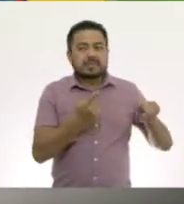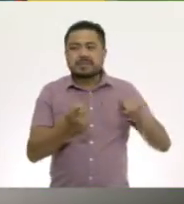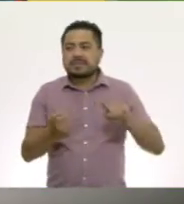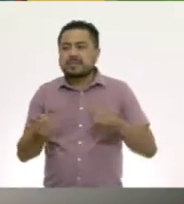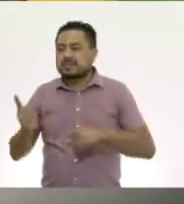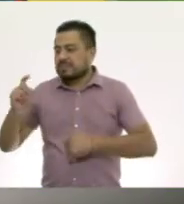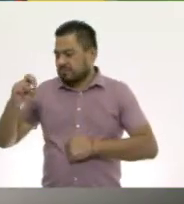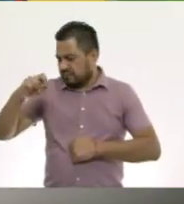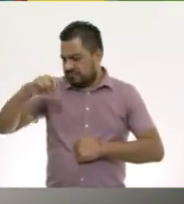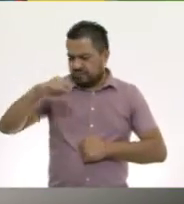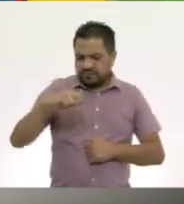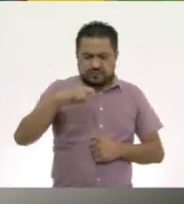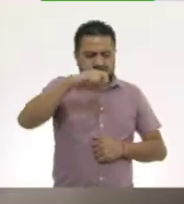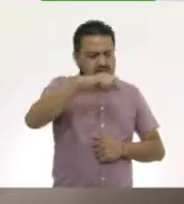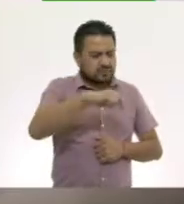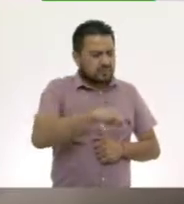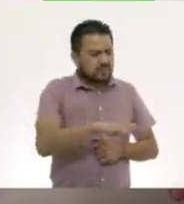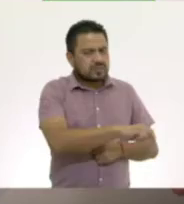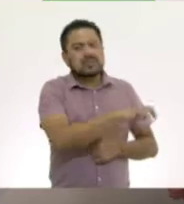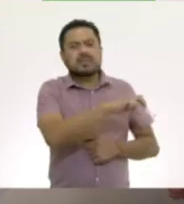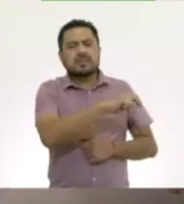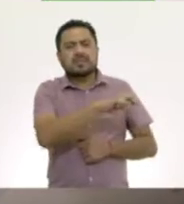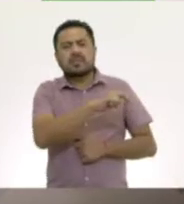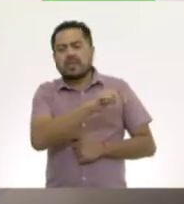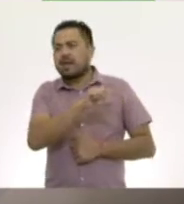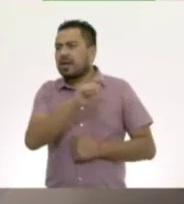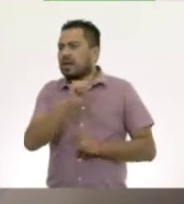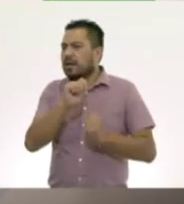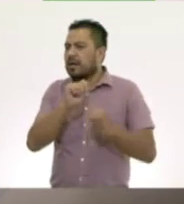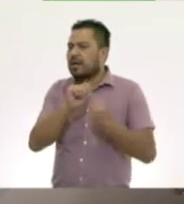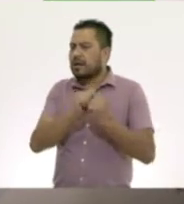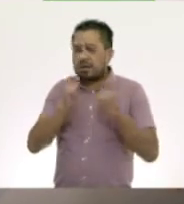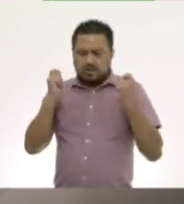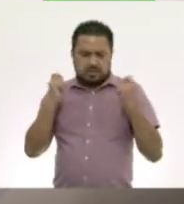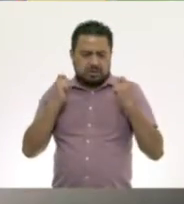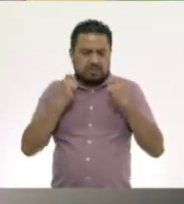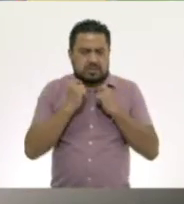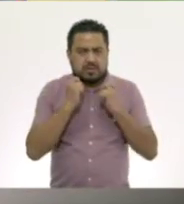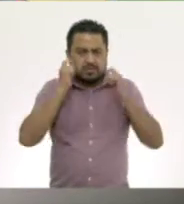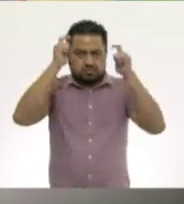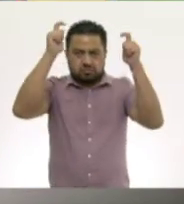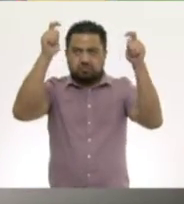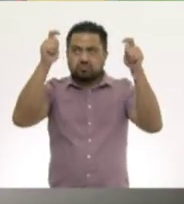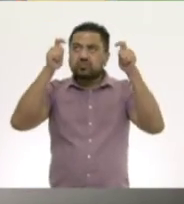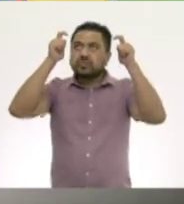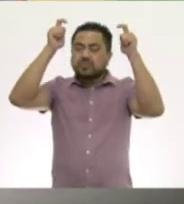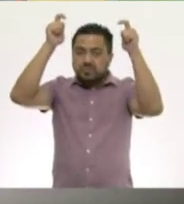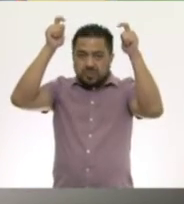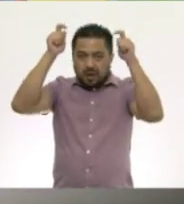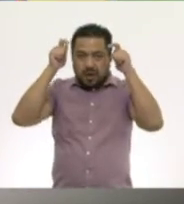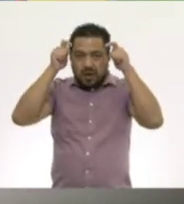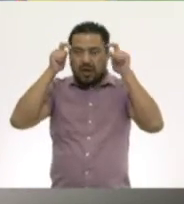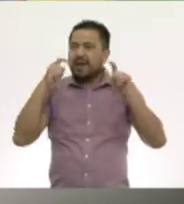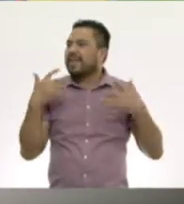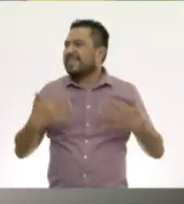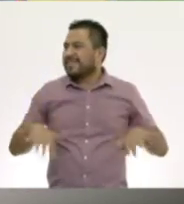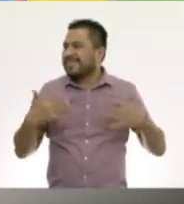pasó un caballero. Cucú, cucú, con capa y sombrero. ¡Uy!